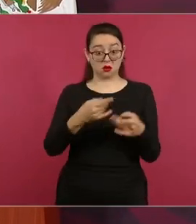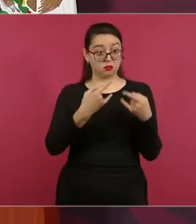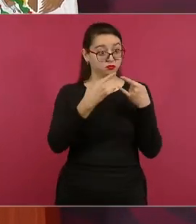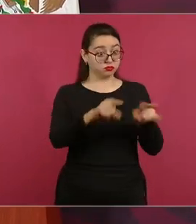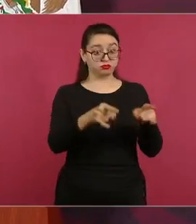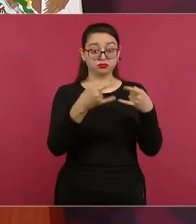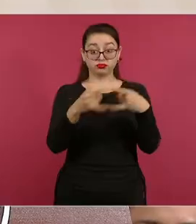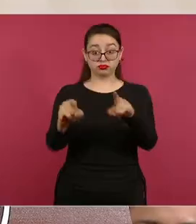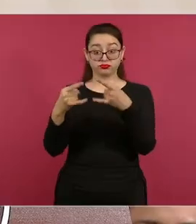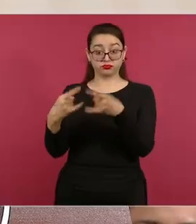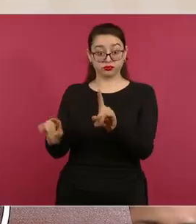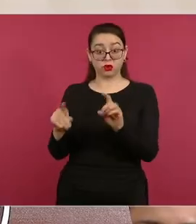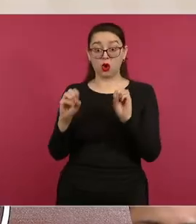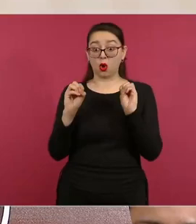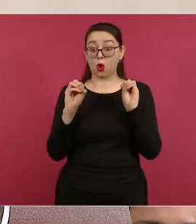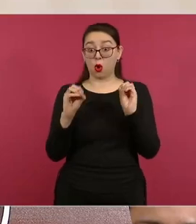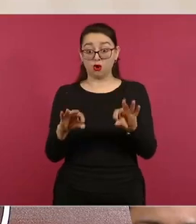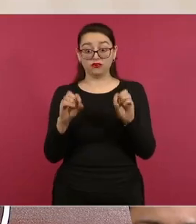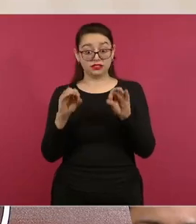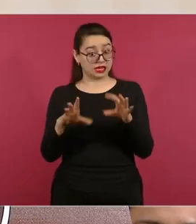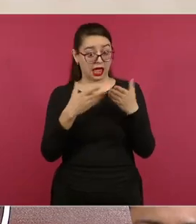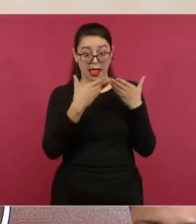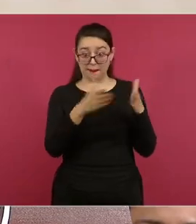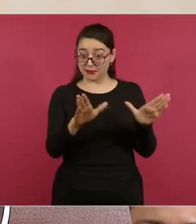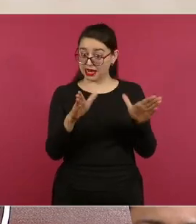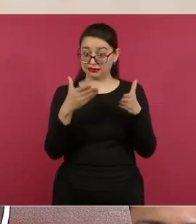en todo el país.